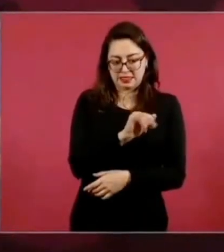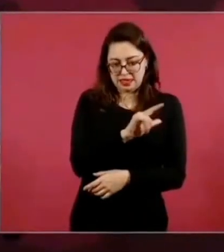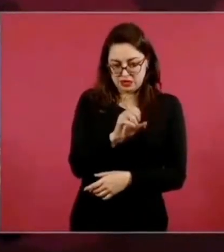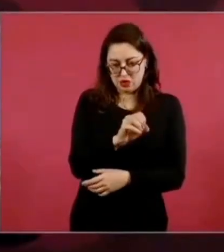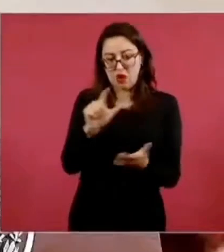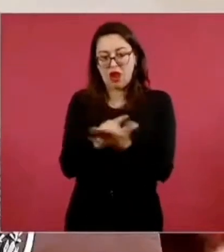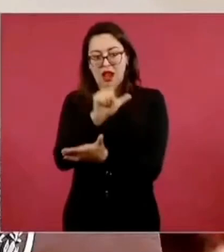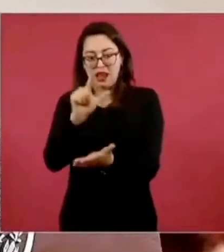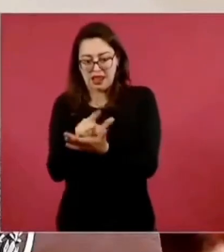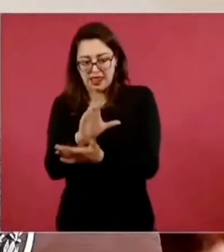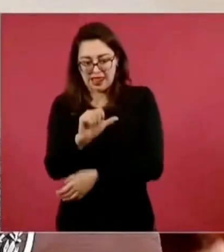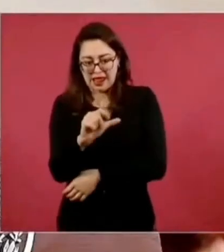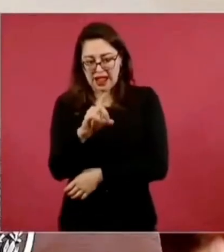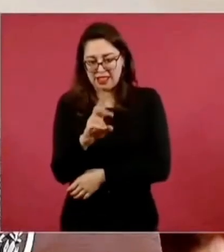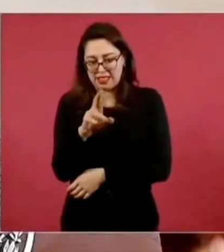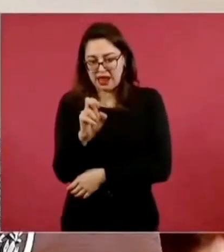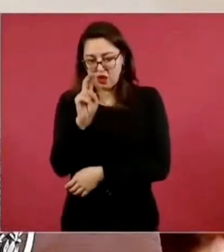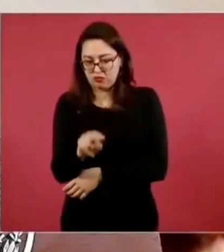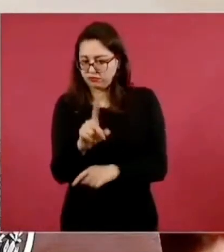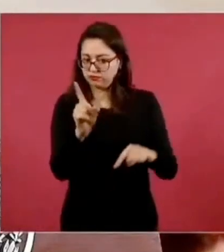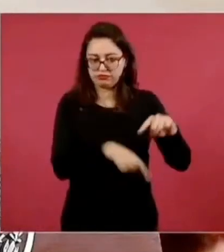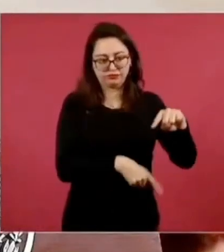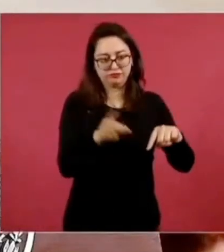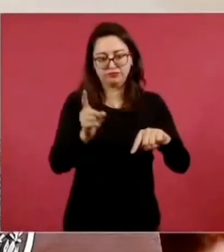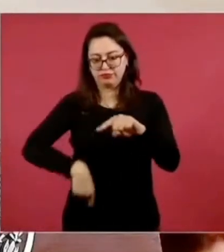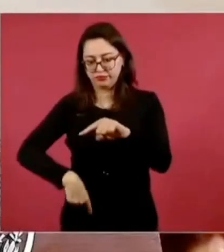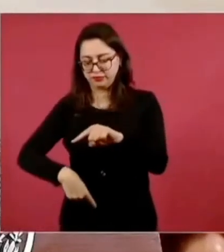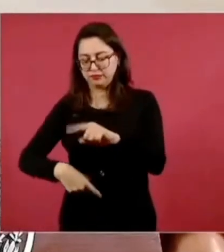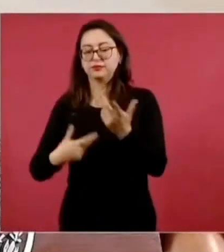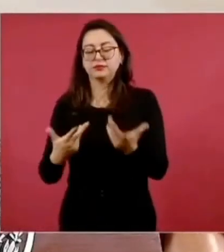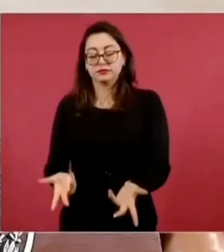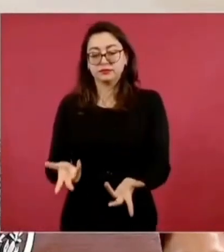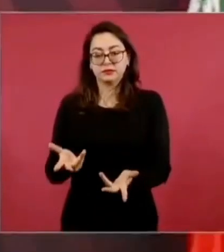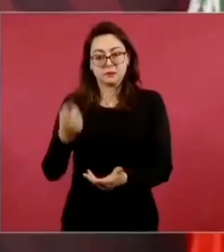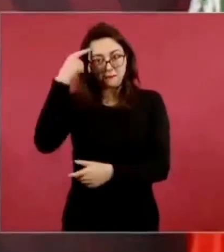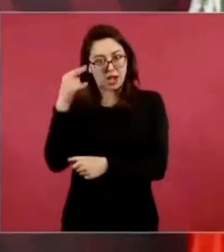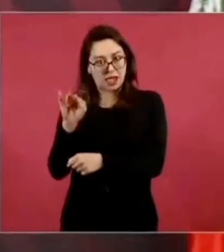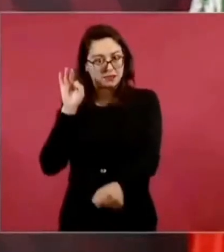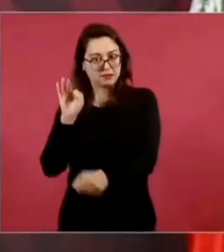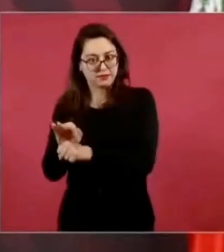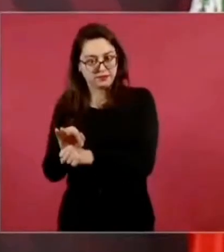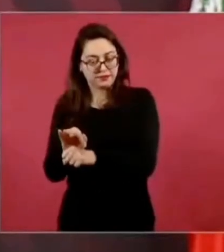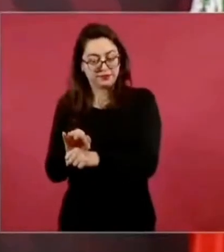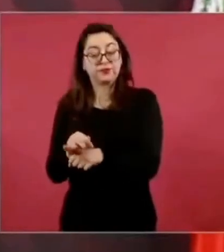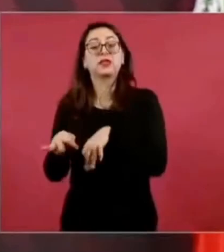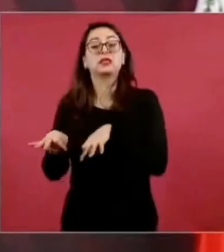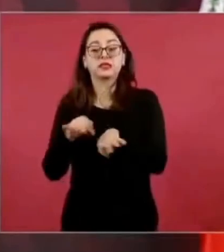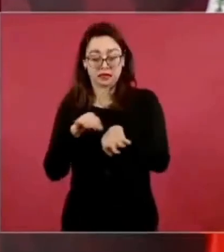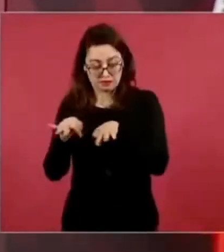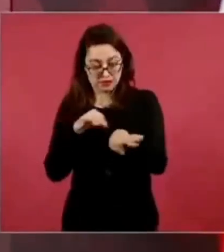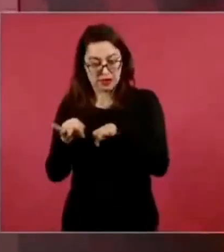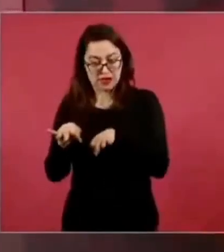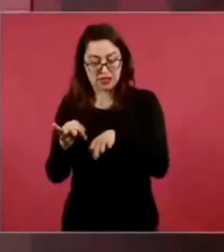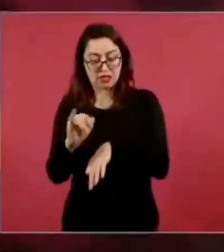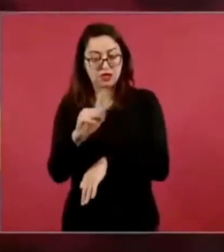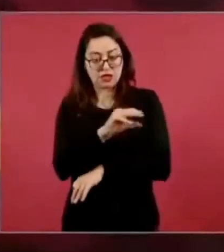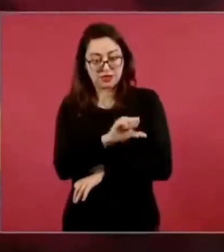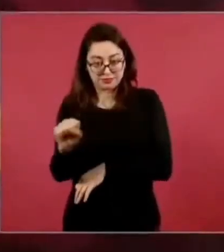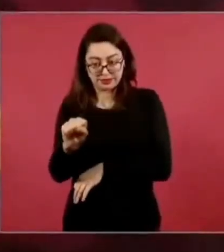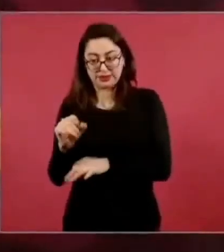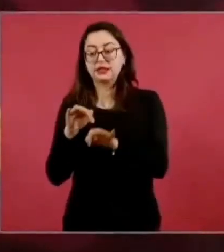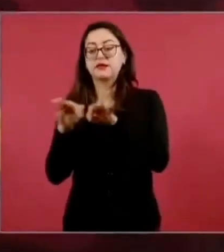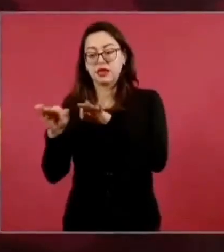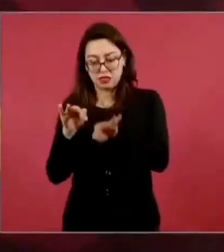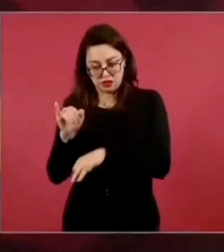en pensiones una para los trabajadores del seguro social y la otra para los trabajadores del ISTE